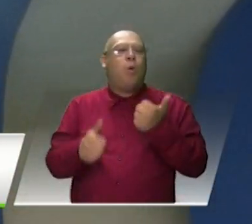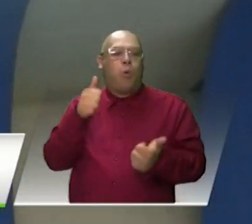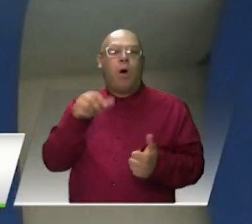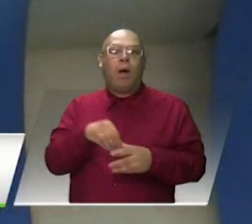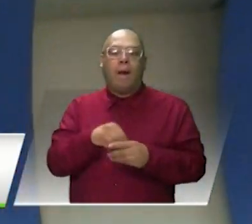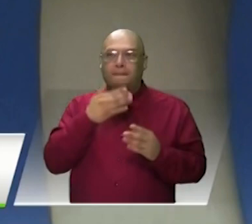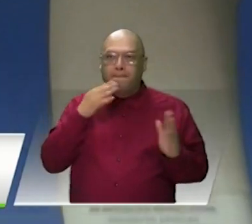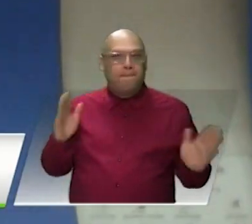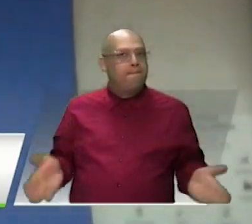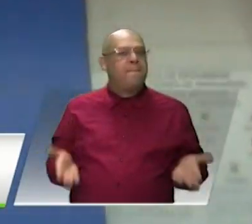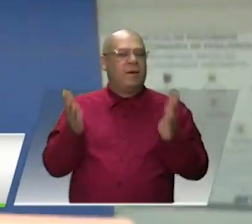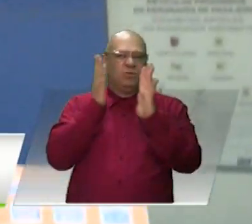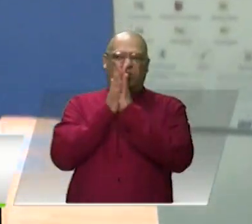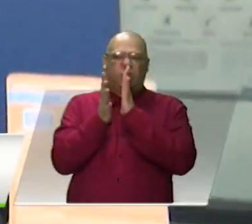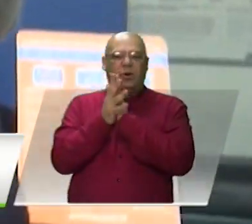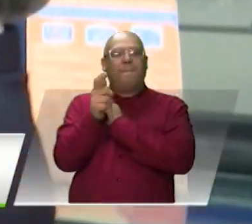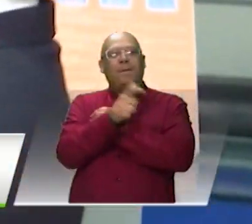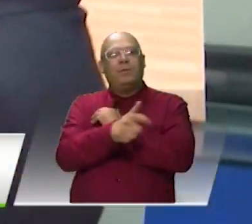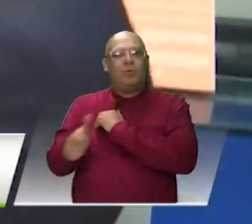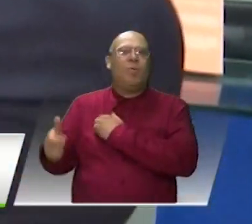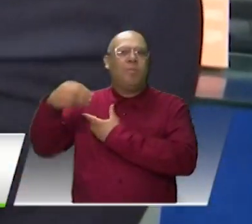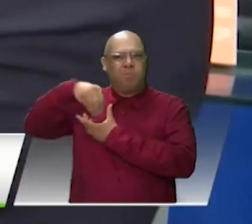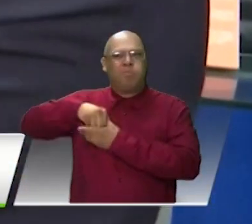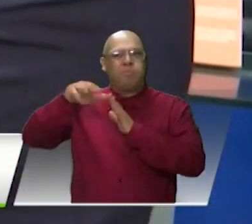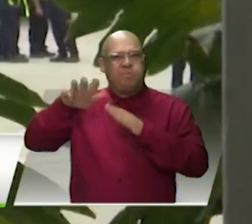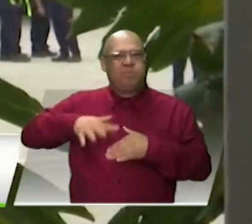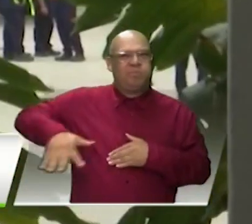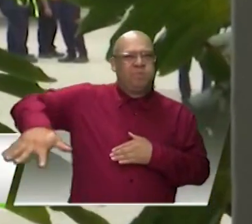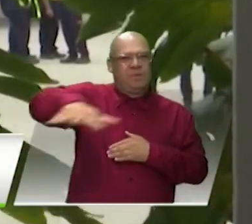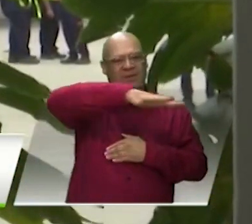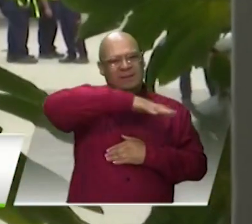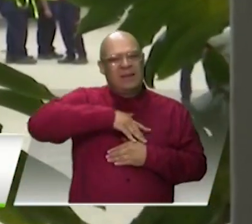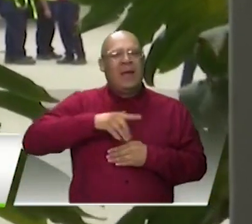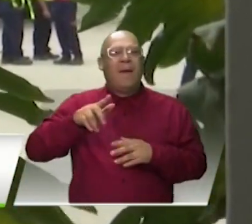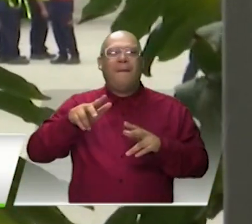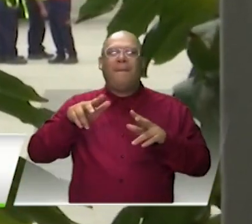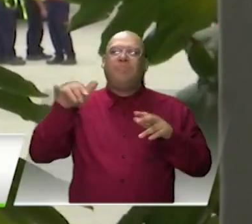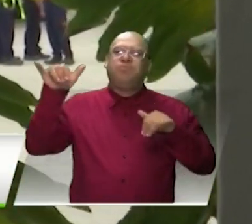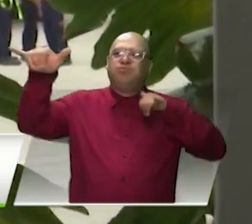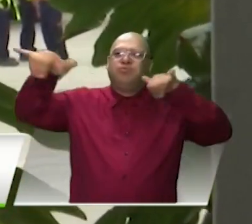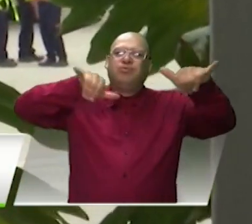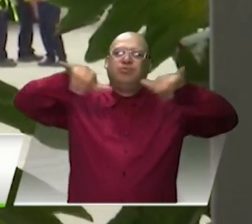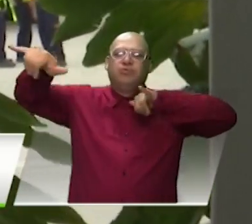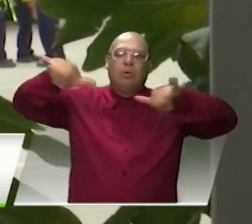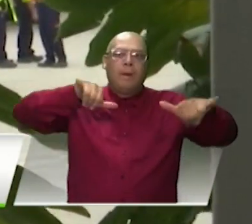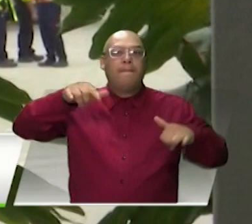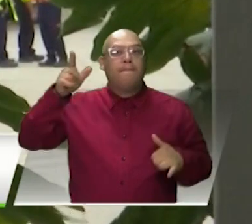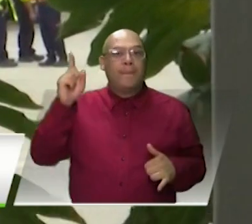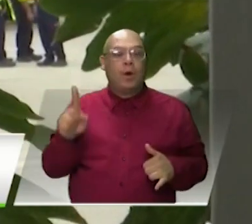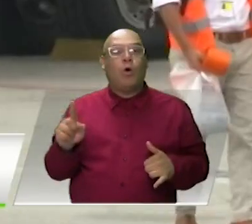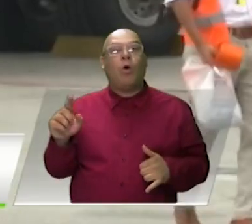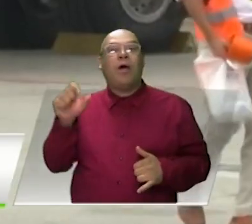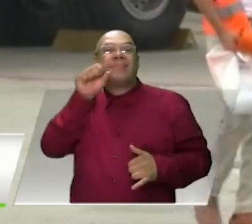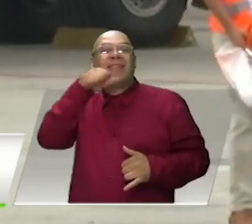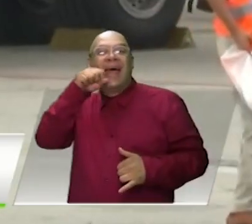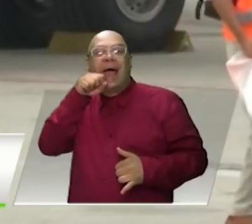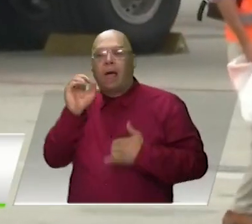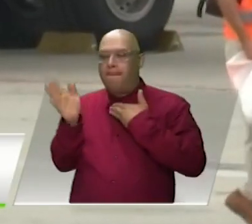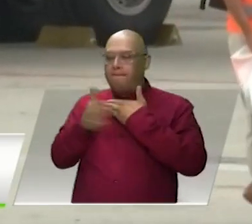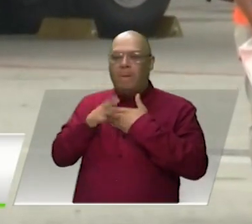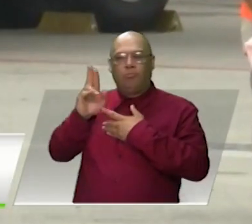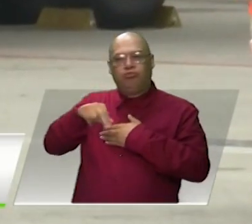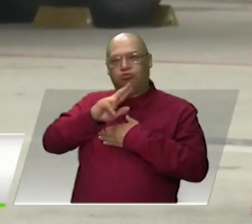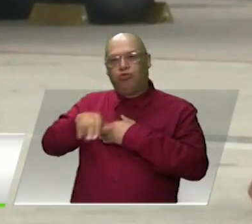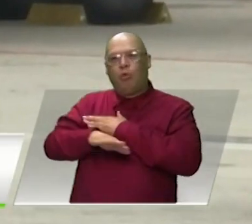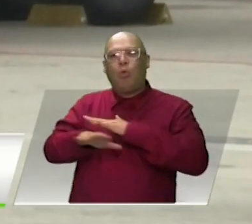mejor información a los pasajeros que se acercan a las distintas terminales aéreas tras la decisión de Ultra Air de suspender sus operaciones